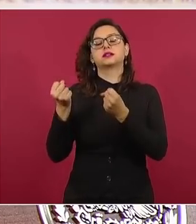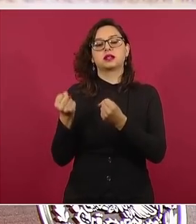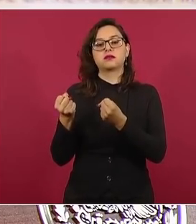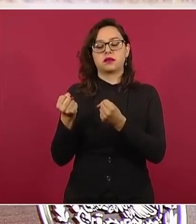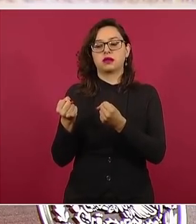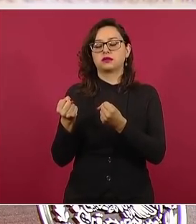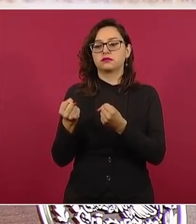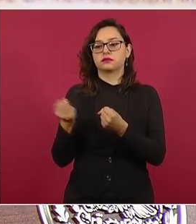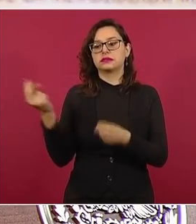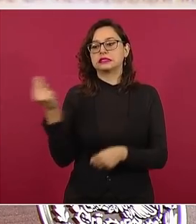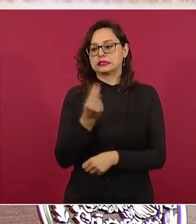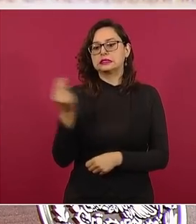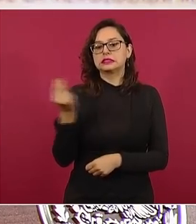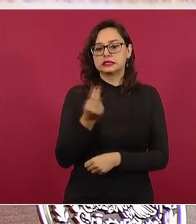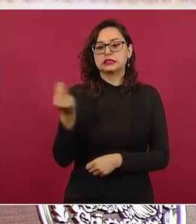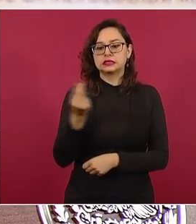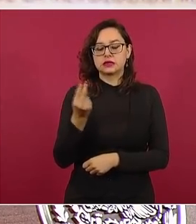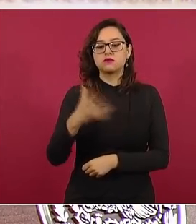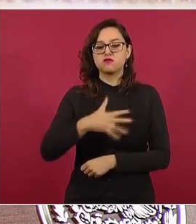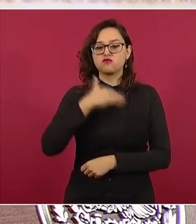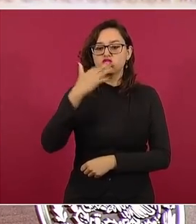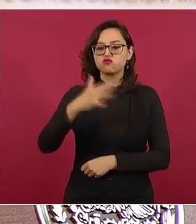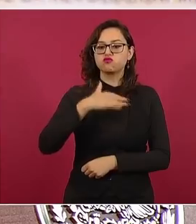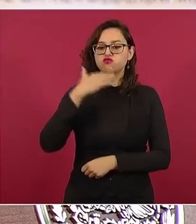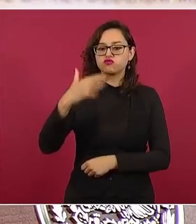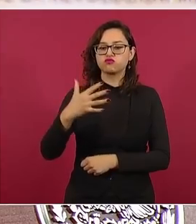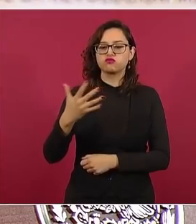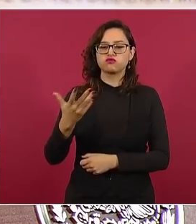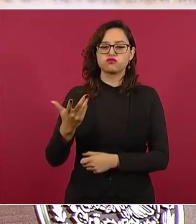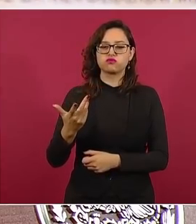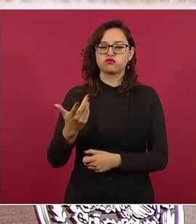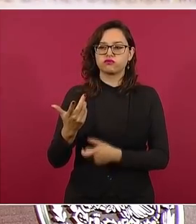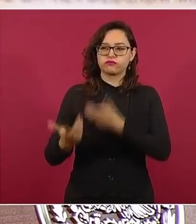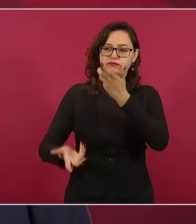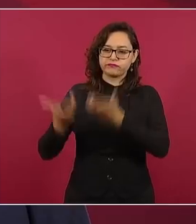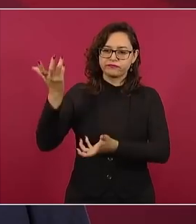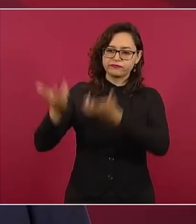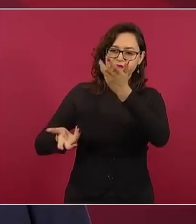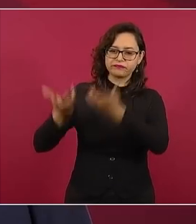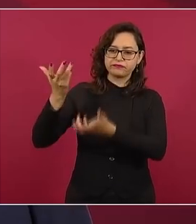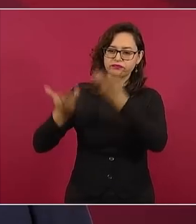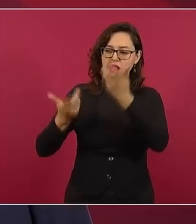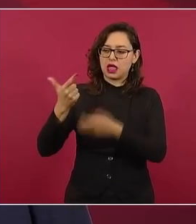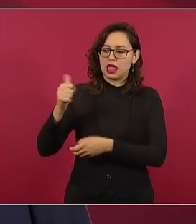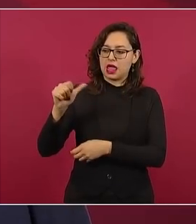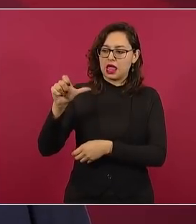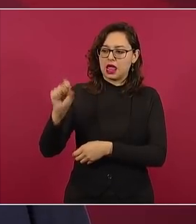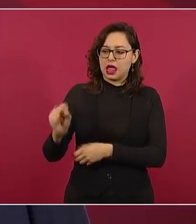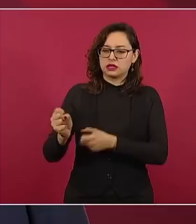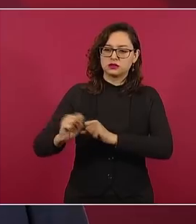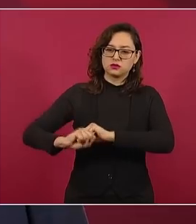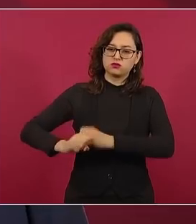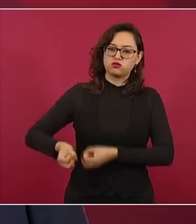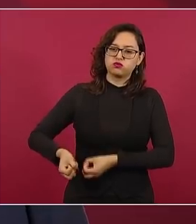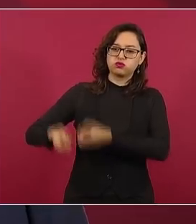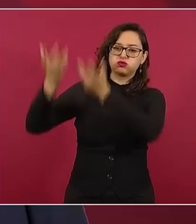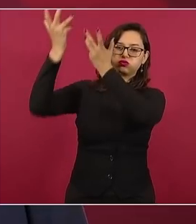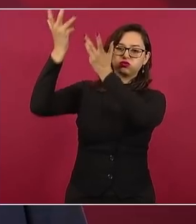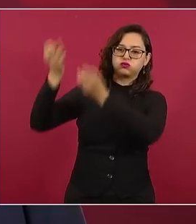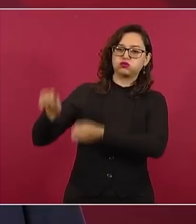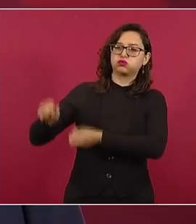reducir las quemas de gas a la atmósfera.